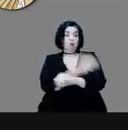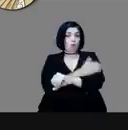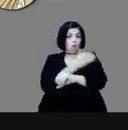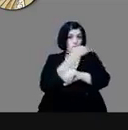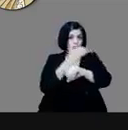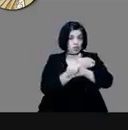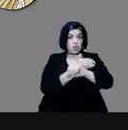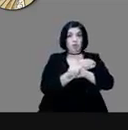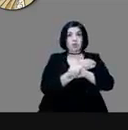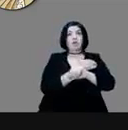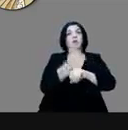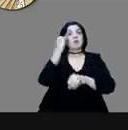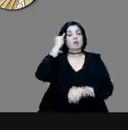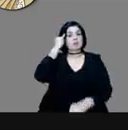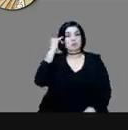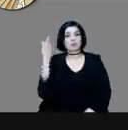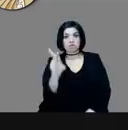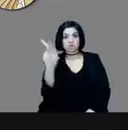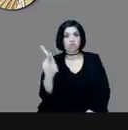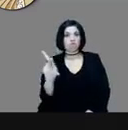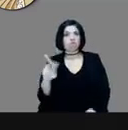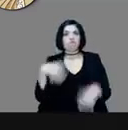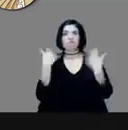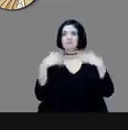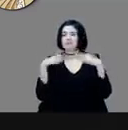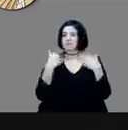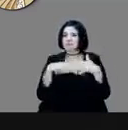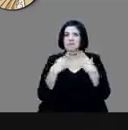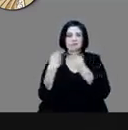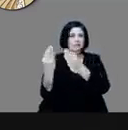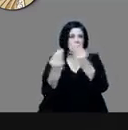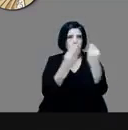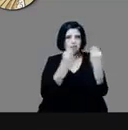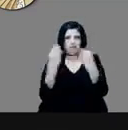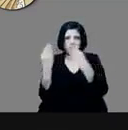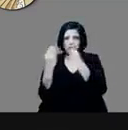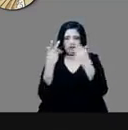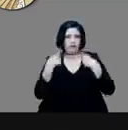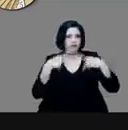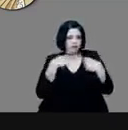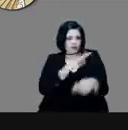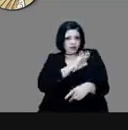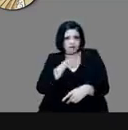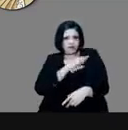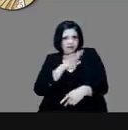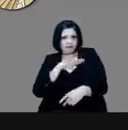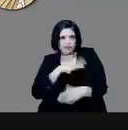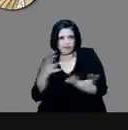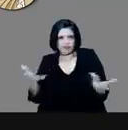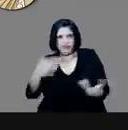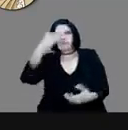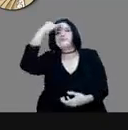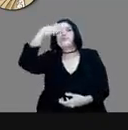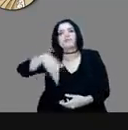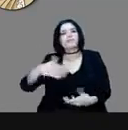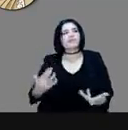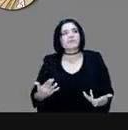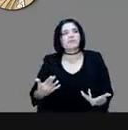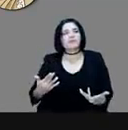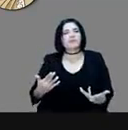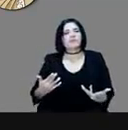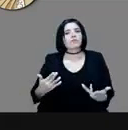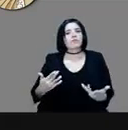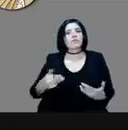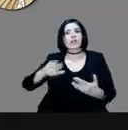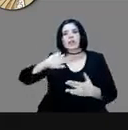fuertísimas, ¿no? Sabemos que se va a matar,